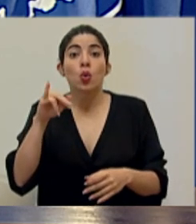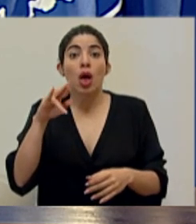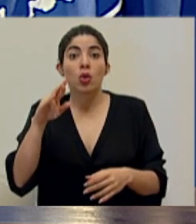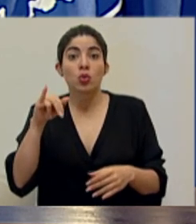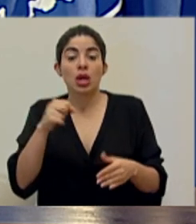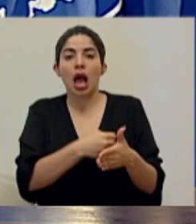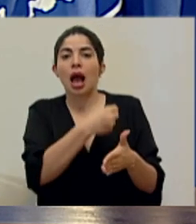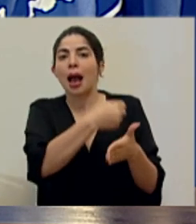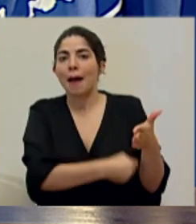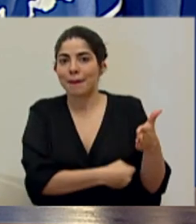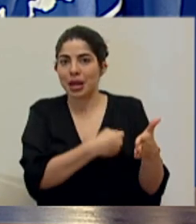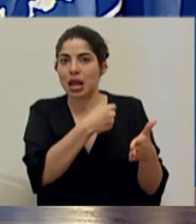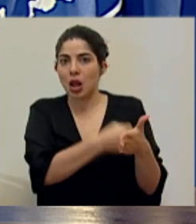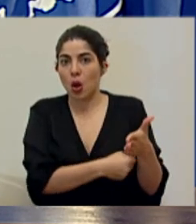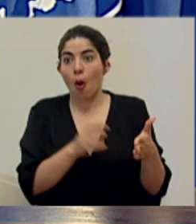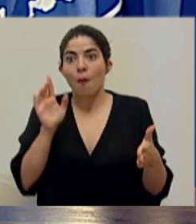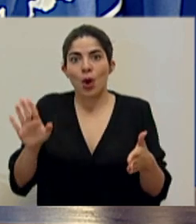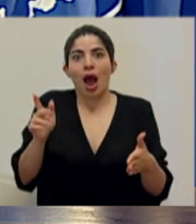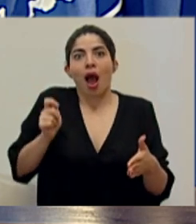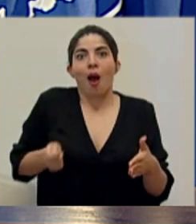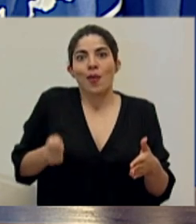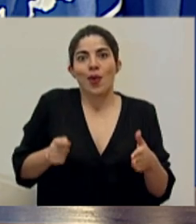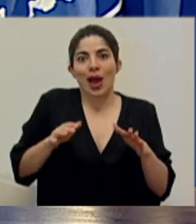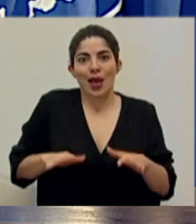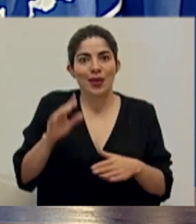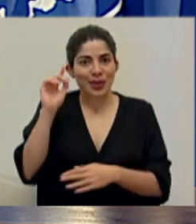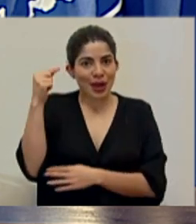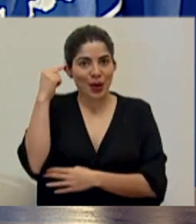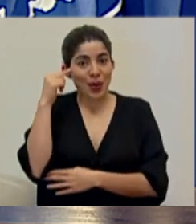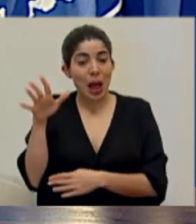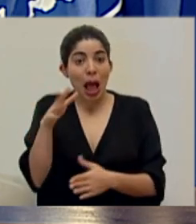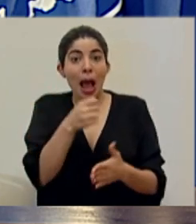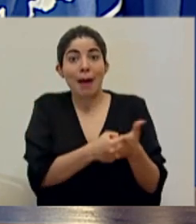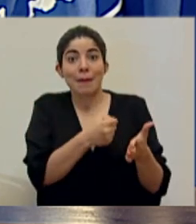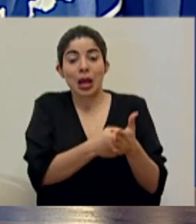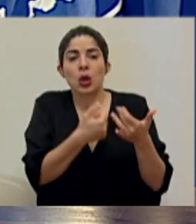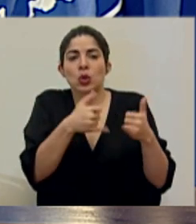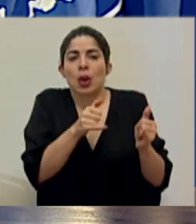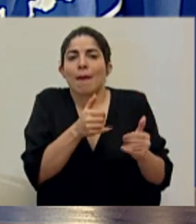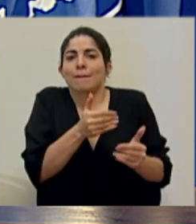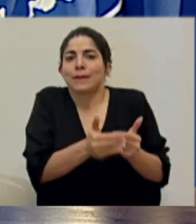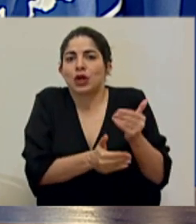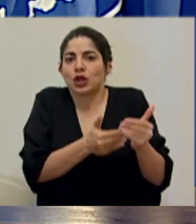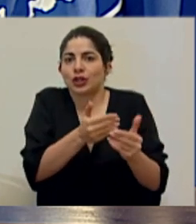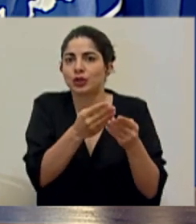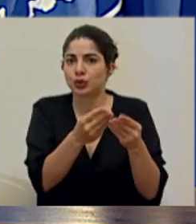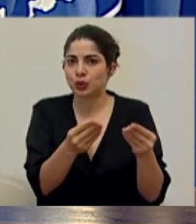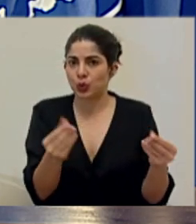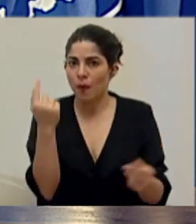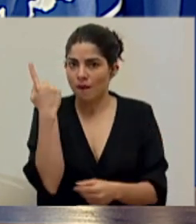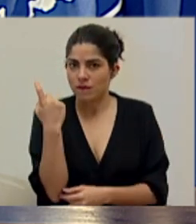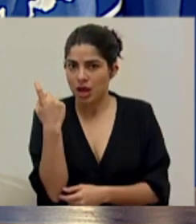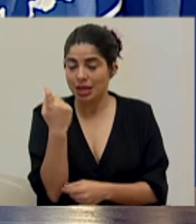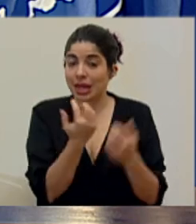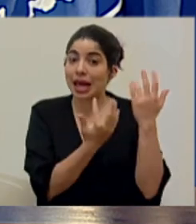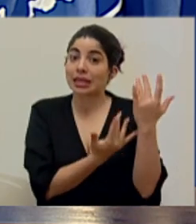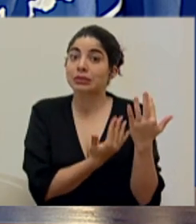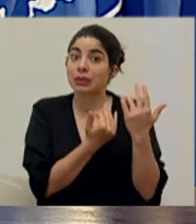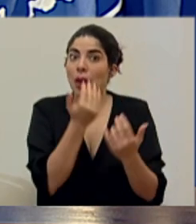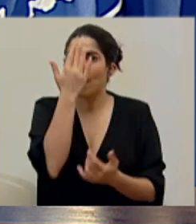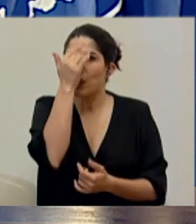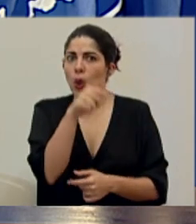General de la República como abogado del Estado. Esa apelación está pendiente de resolución. Esperamos que por la